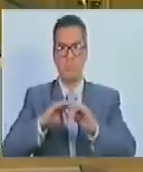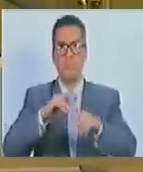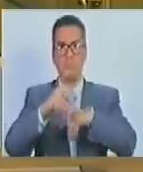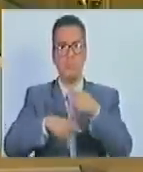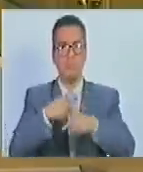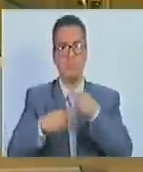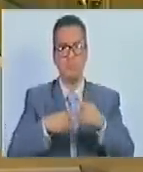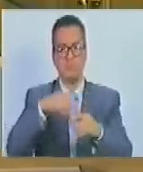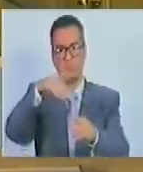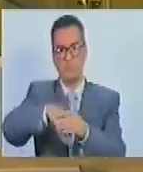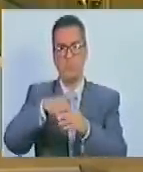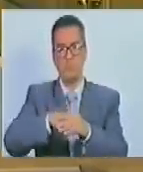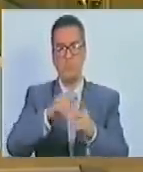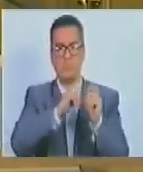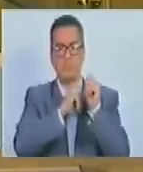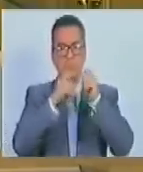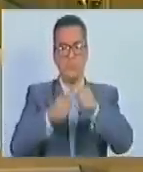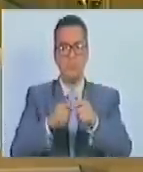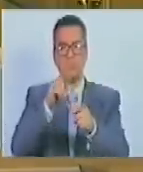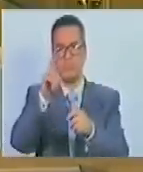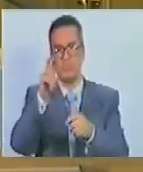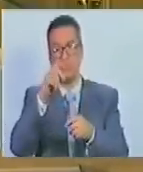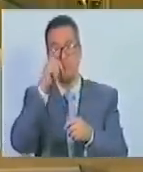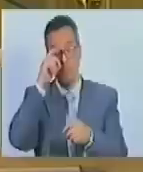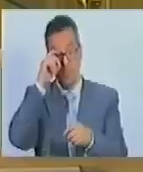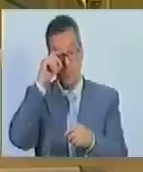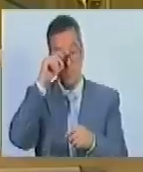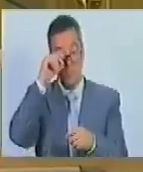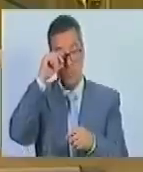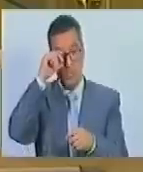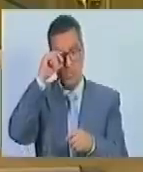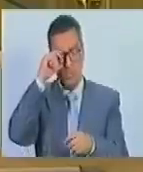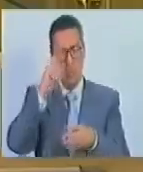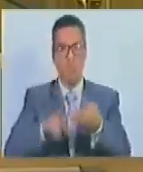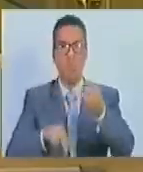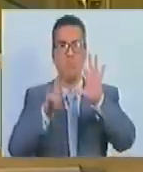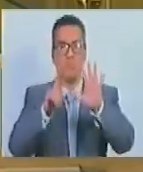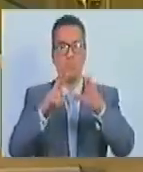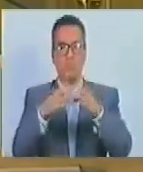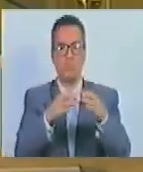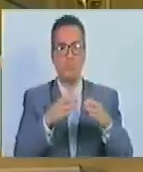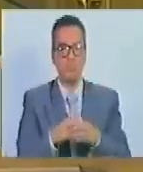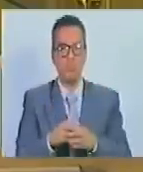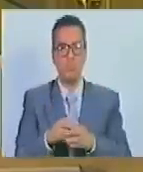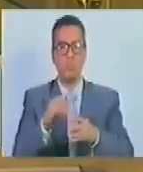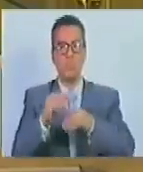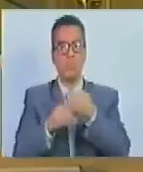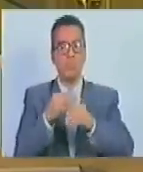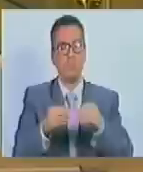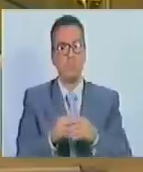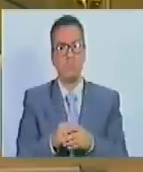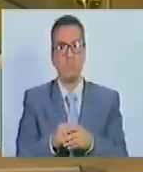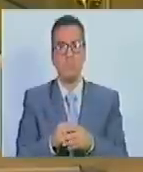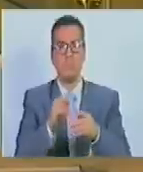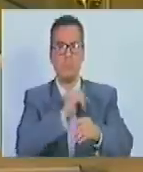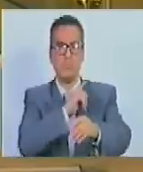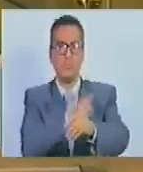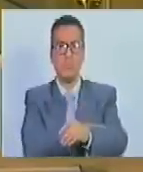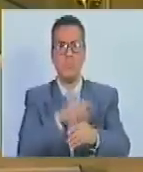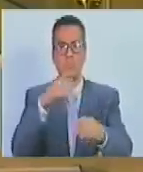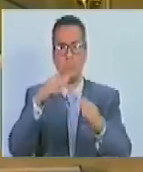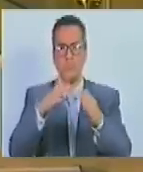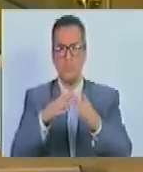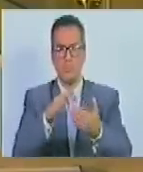proceso de elección de sus nuevos integrantes. Diecisiete, coordinar el ejercicio de sus funciones con el Poder Electoral,